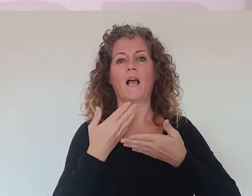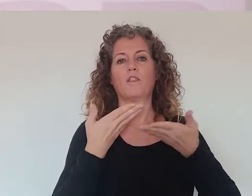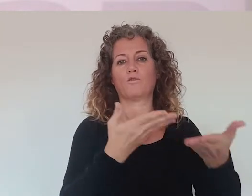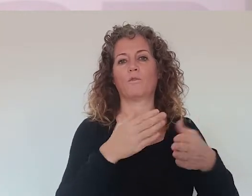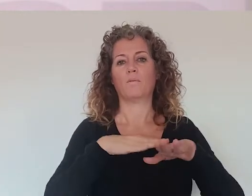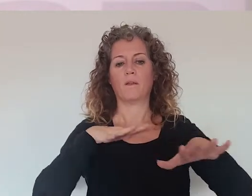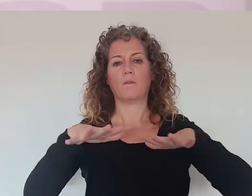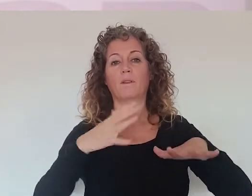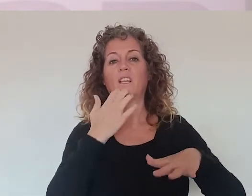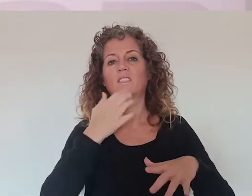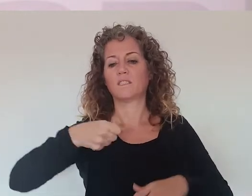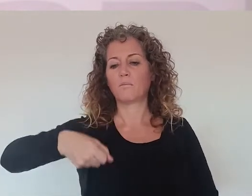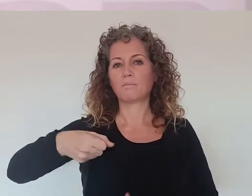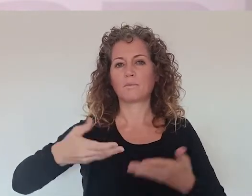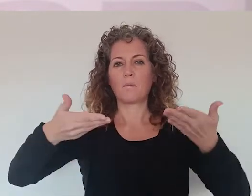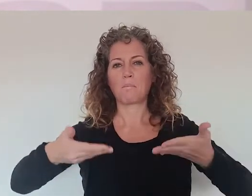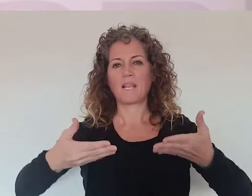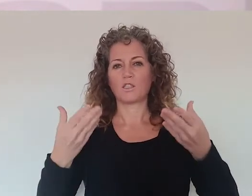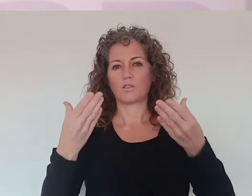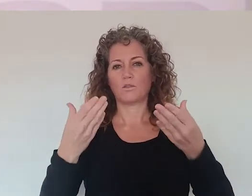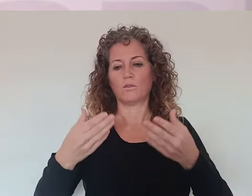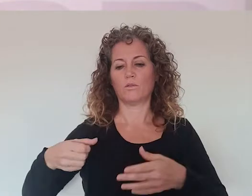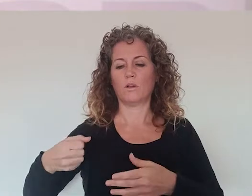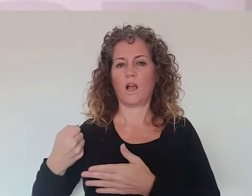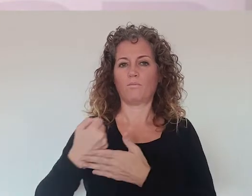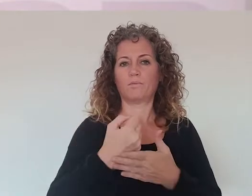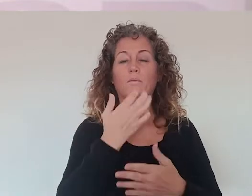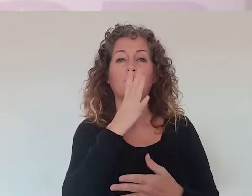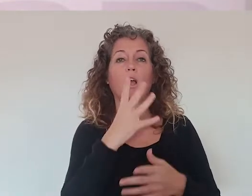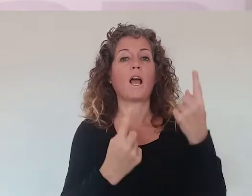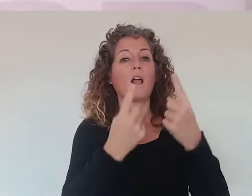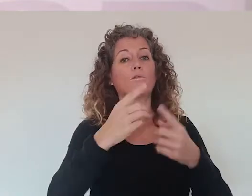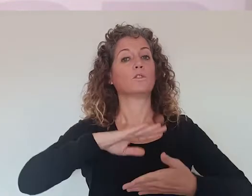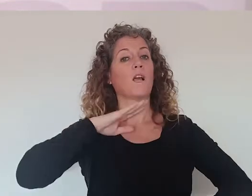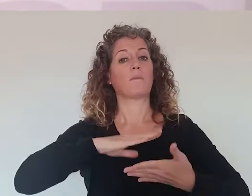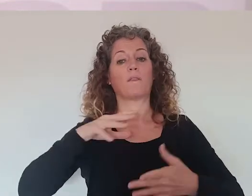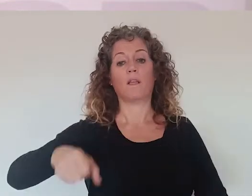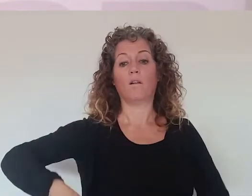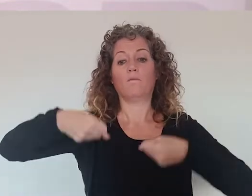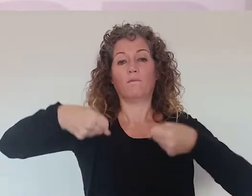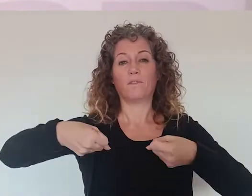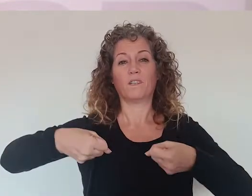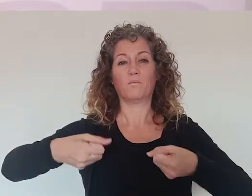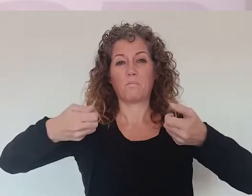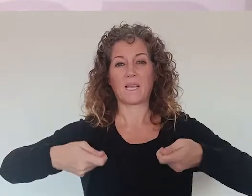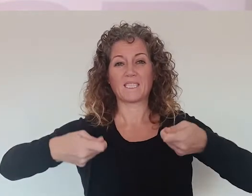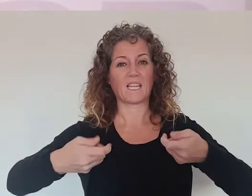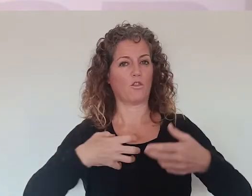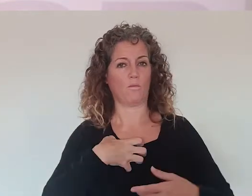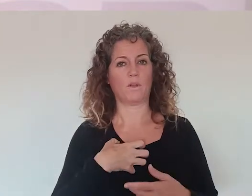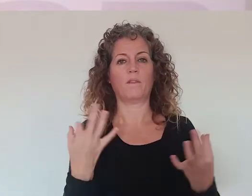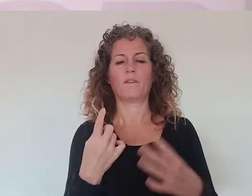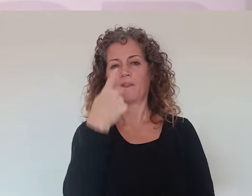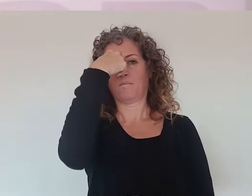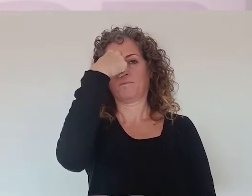a tu movilidad si vas muy cargado, ¿no? Que también es otra de las cosas que cuando no tienes mucha capacidad de coger grandes pesos,